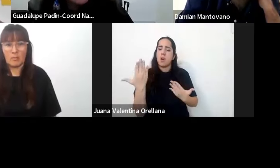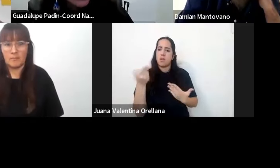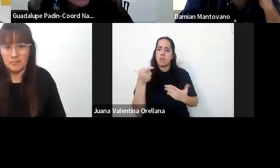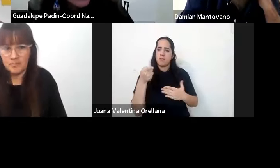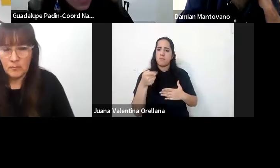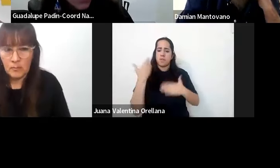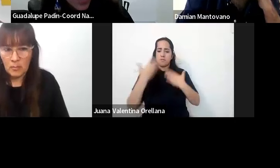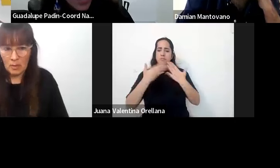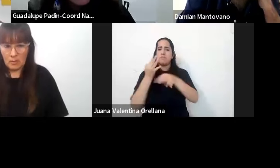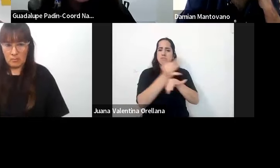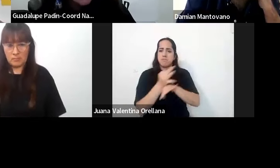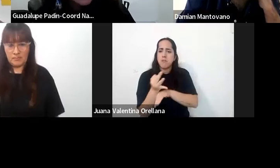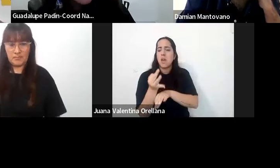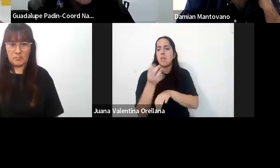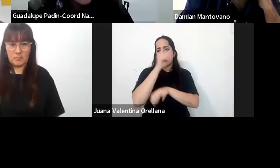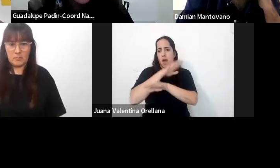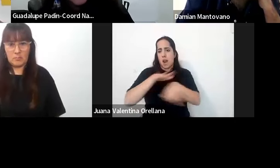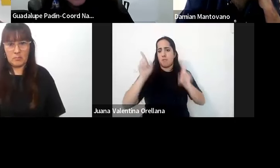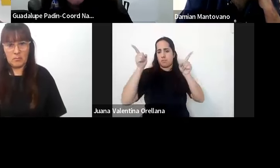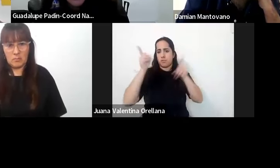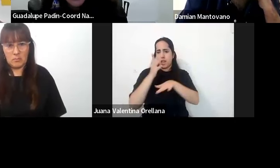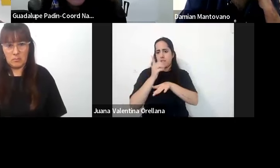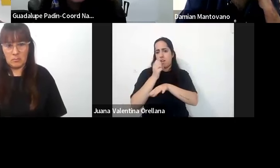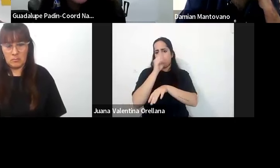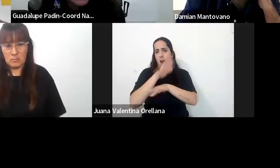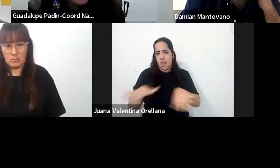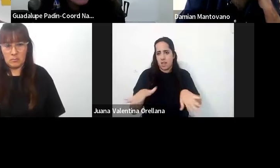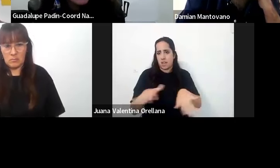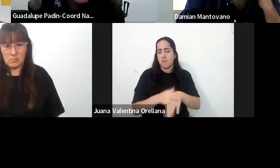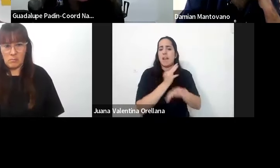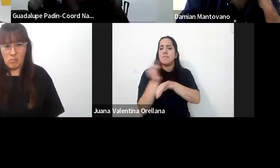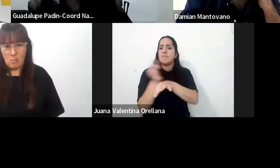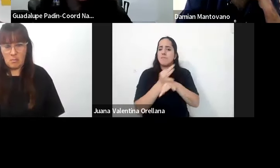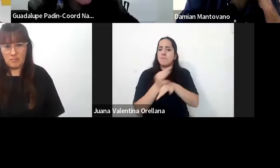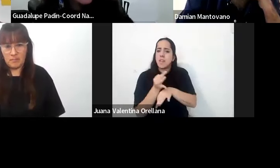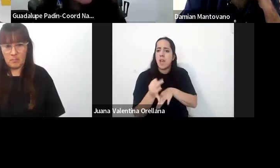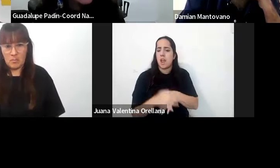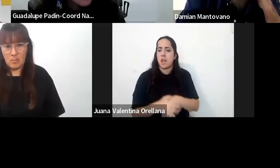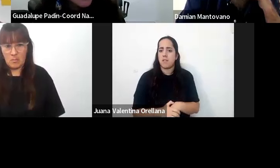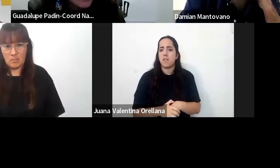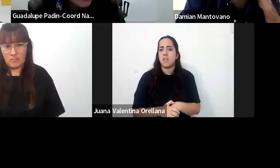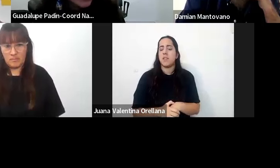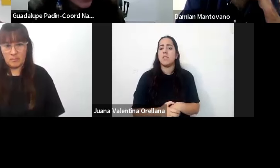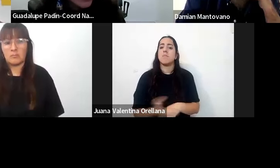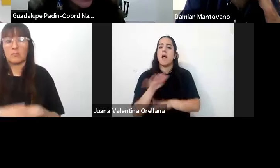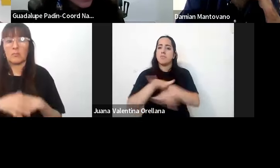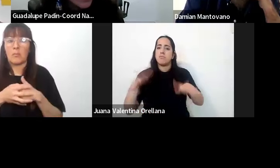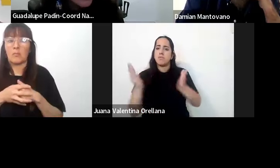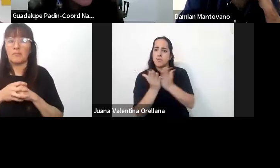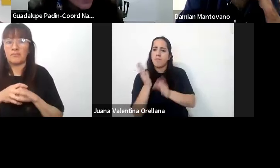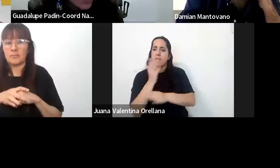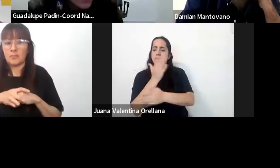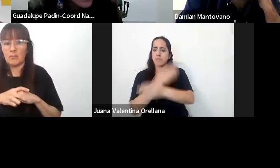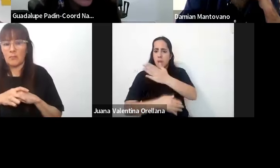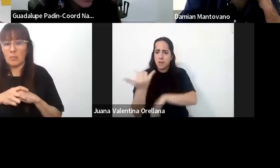formación docente inicial cuál es la planificación que hay para el trabajo con los estudiantes con discapacidad una vez que